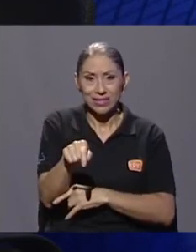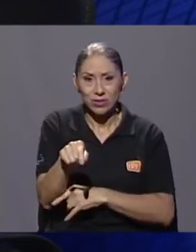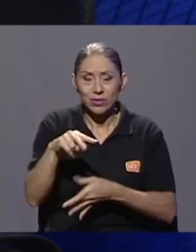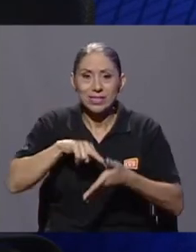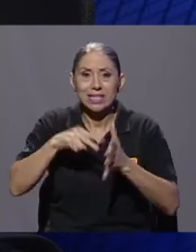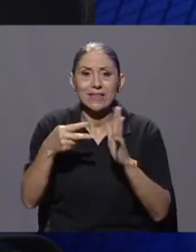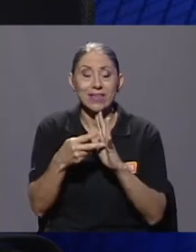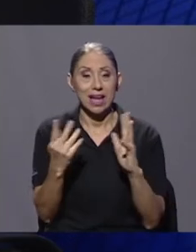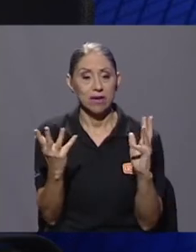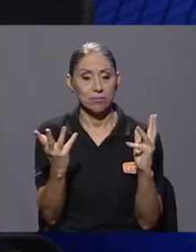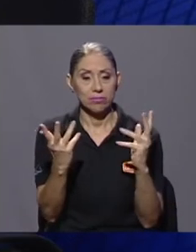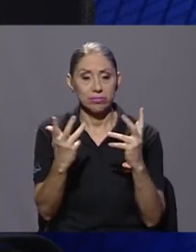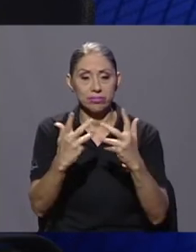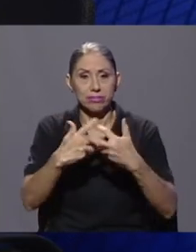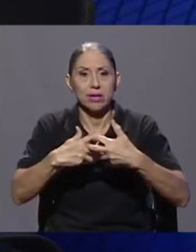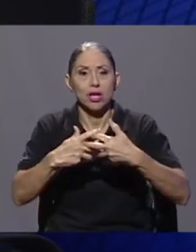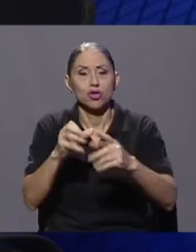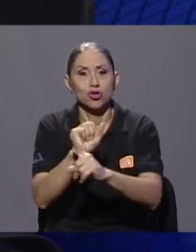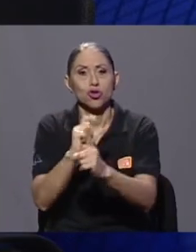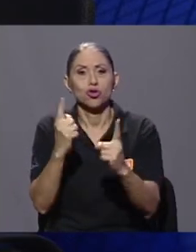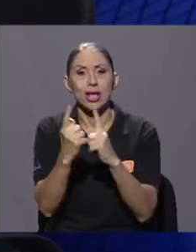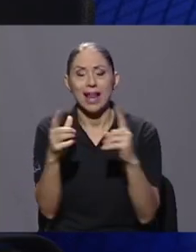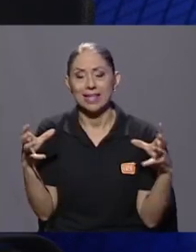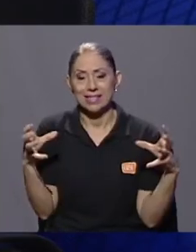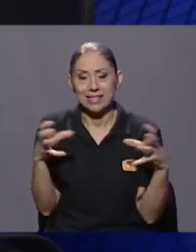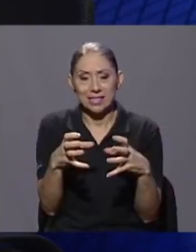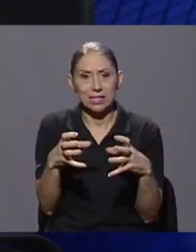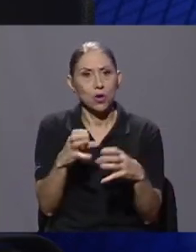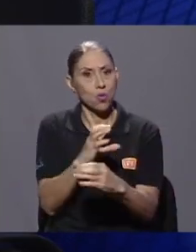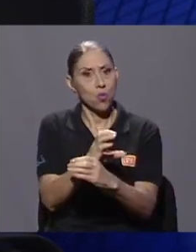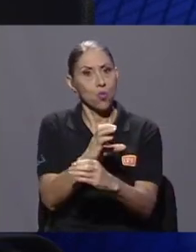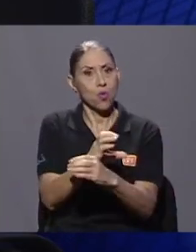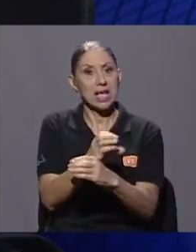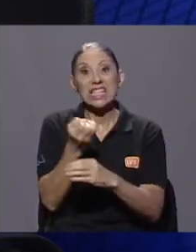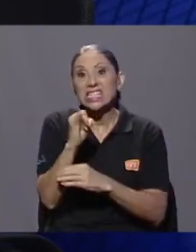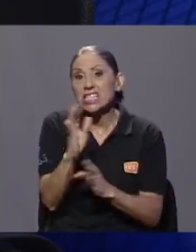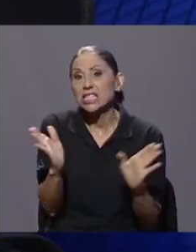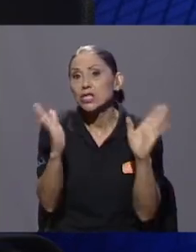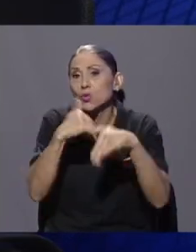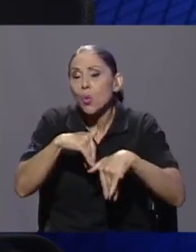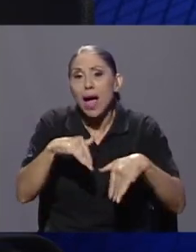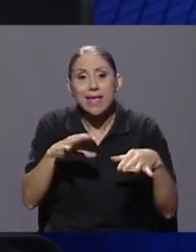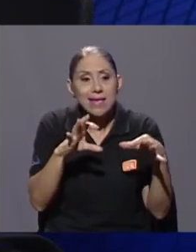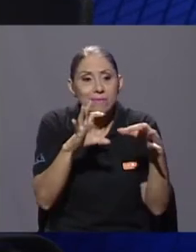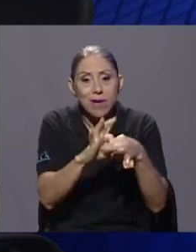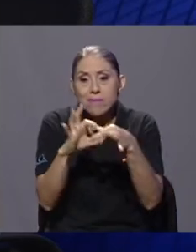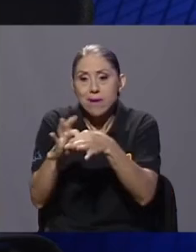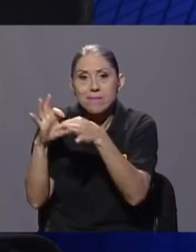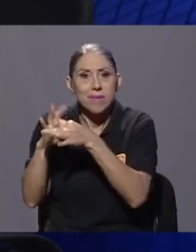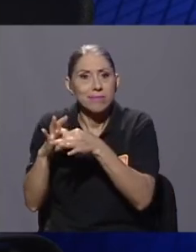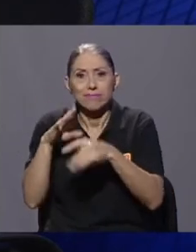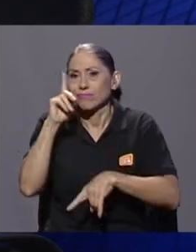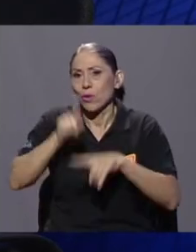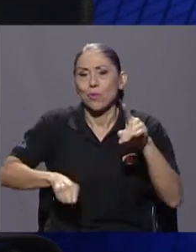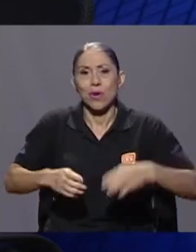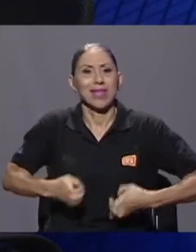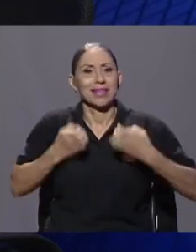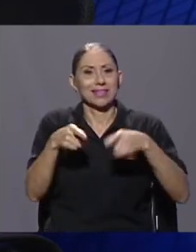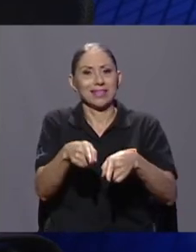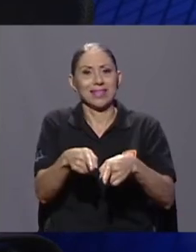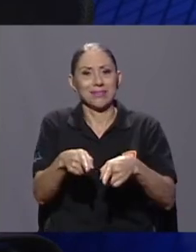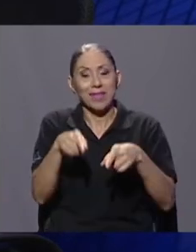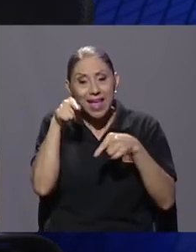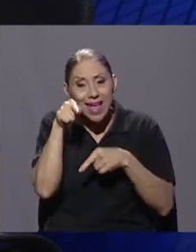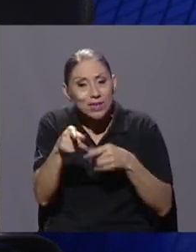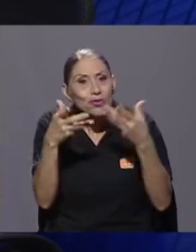tejidos sociales muy delicados que sin alianzas no pueden existir. Ellos de por sí ya son una